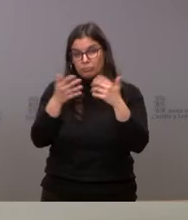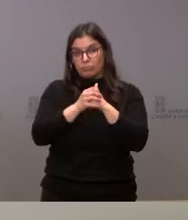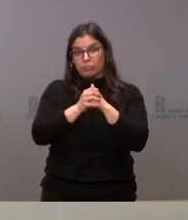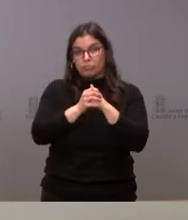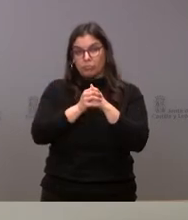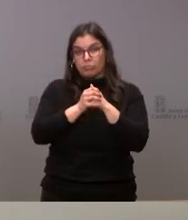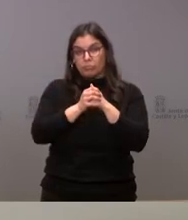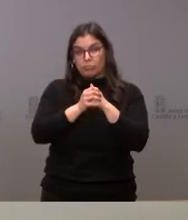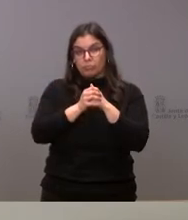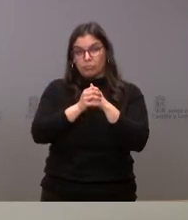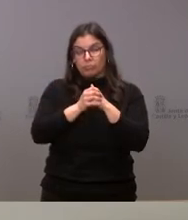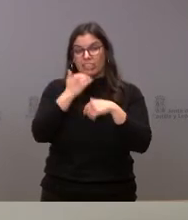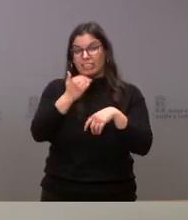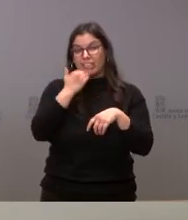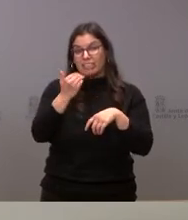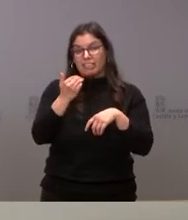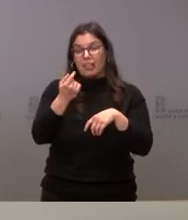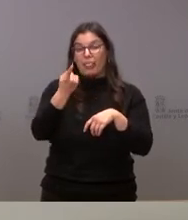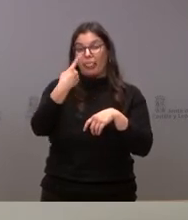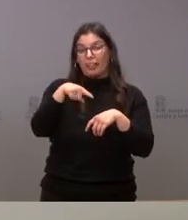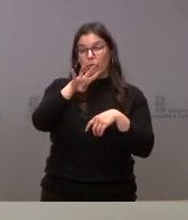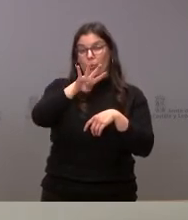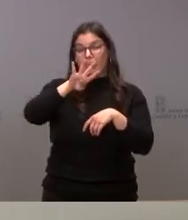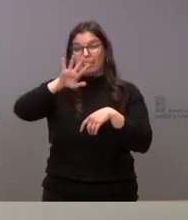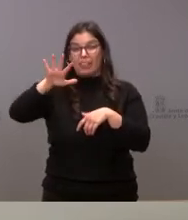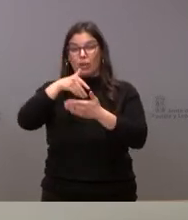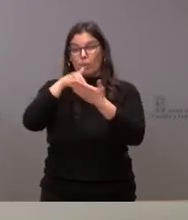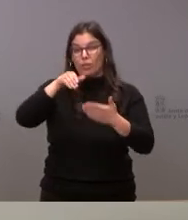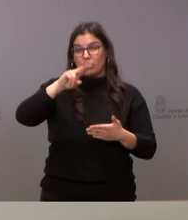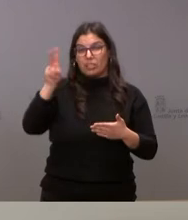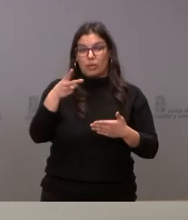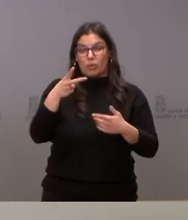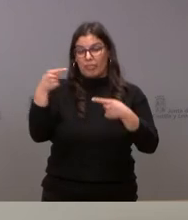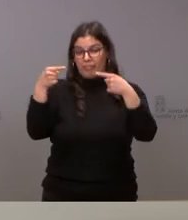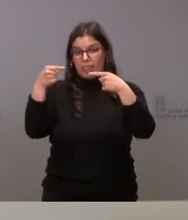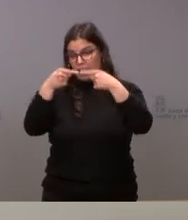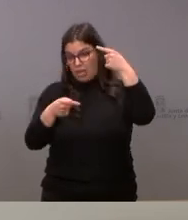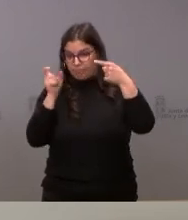por un importe muy próximo casi a los 145 millones de euros. No veo aquí la diferencia.